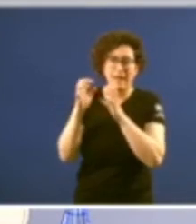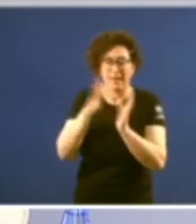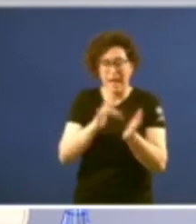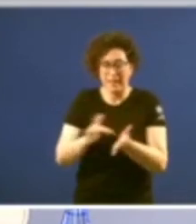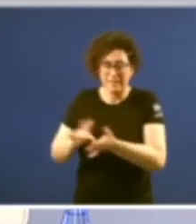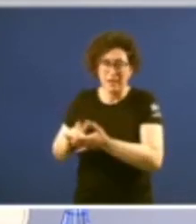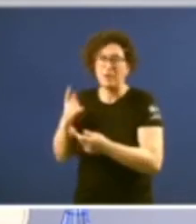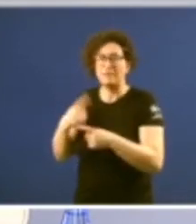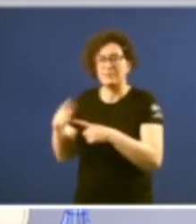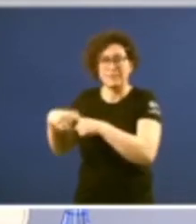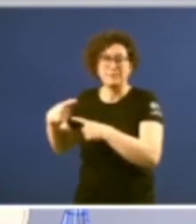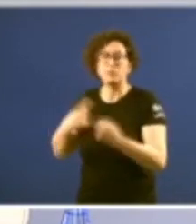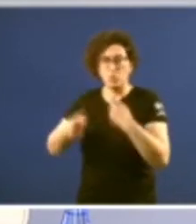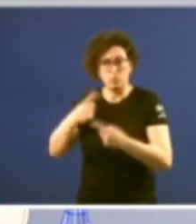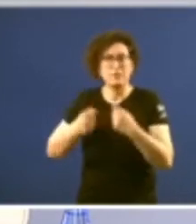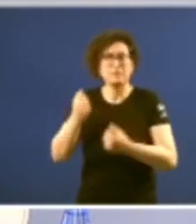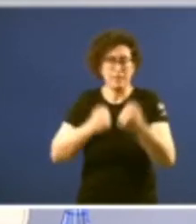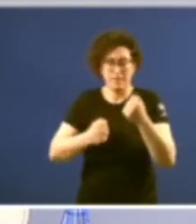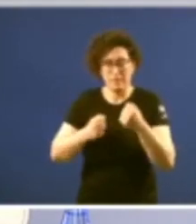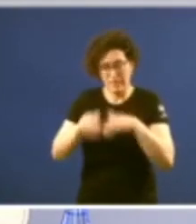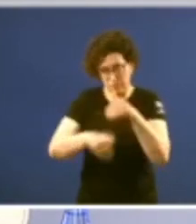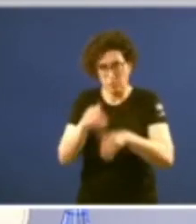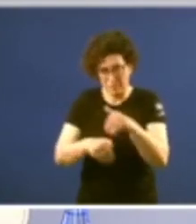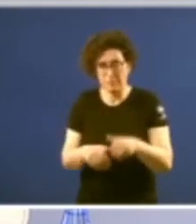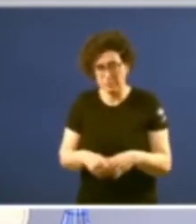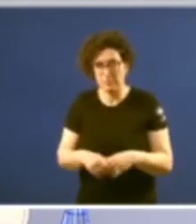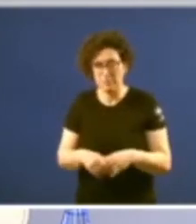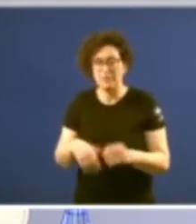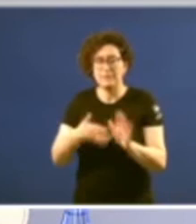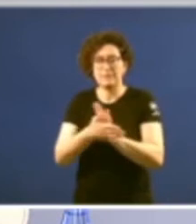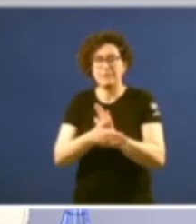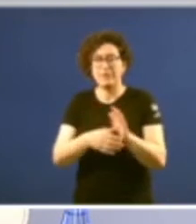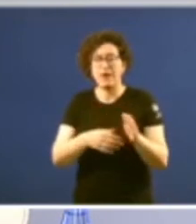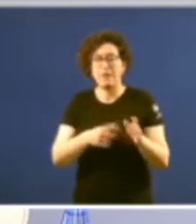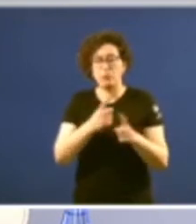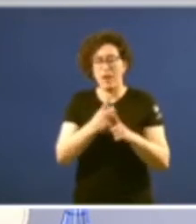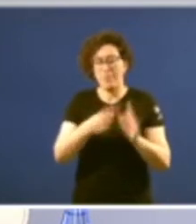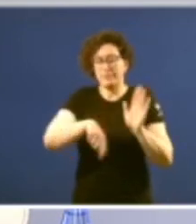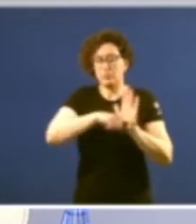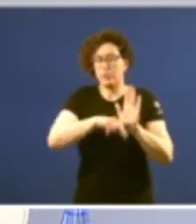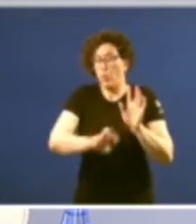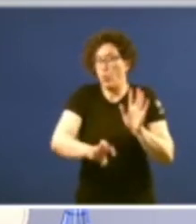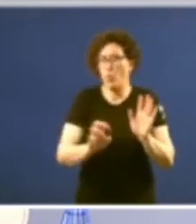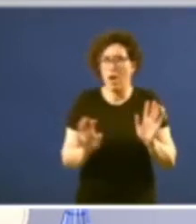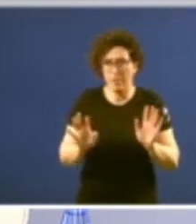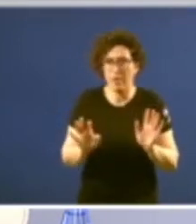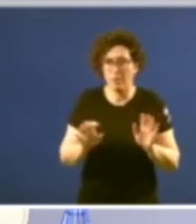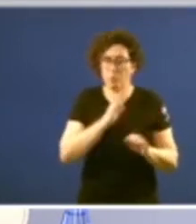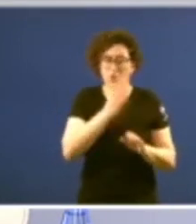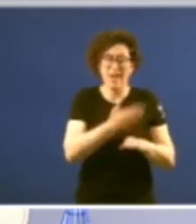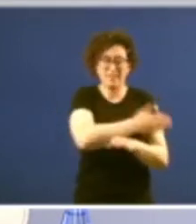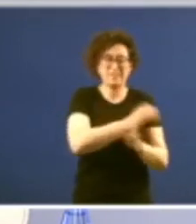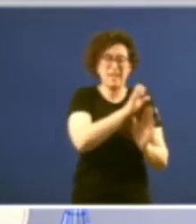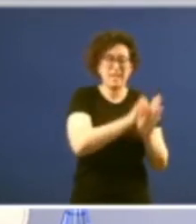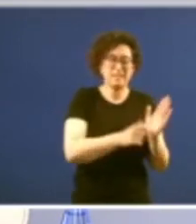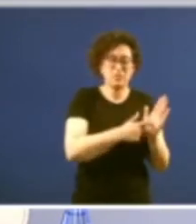consultas electorais Tratábase dunha disposición nova con respeto aos estatutos aprobados pola